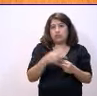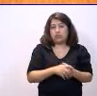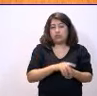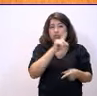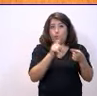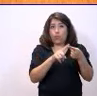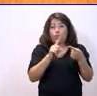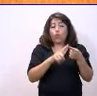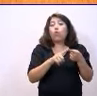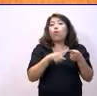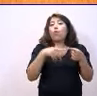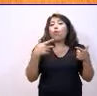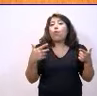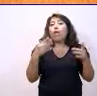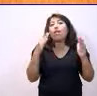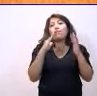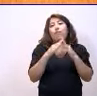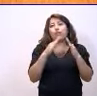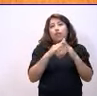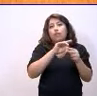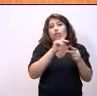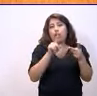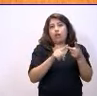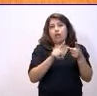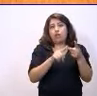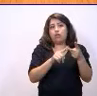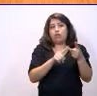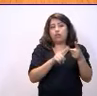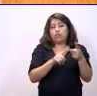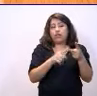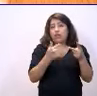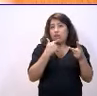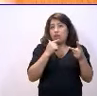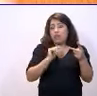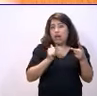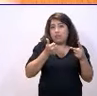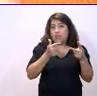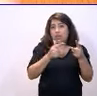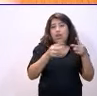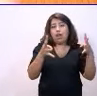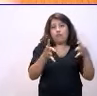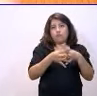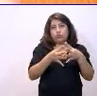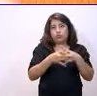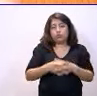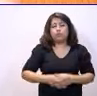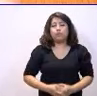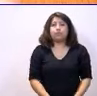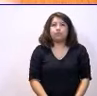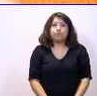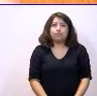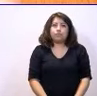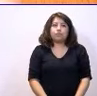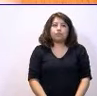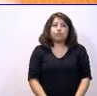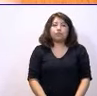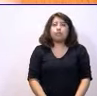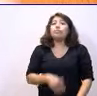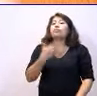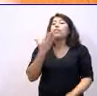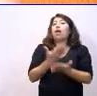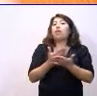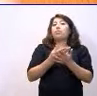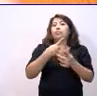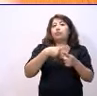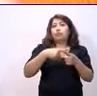de ellos es la vivienda, el otro, lo nombraba al principio, son las infraestructuras. Y le voy a pedir una